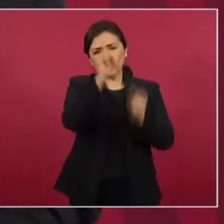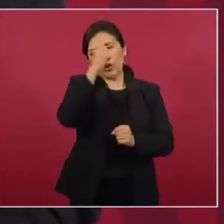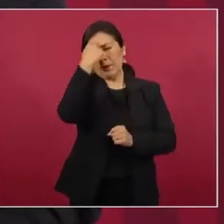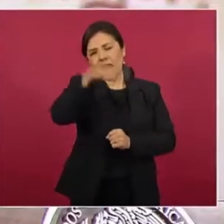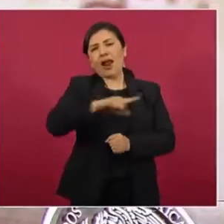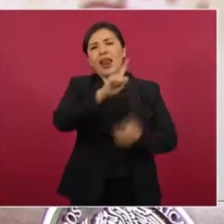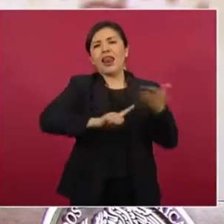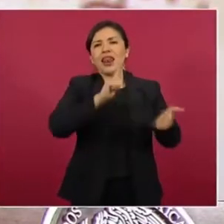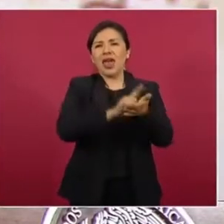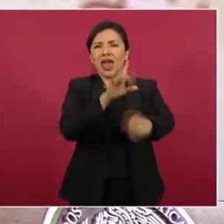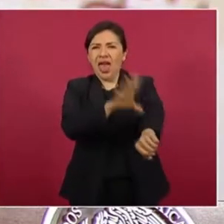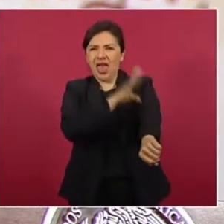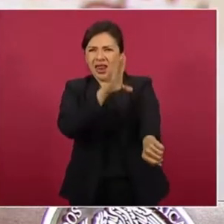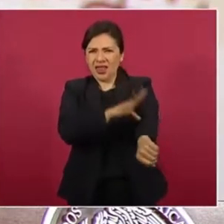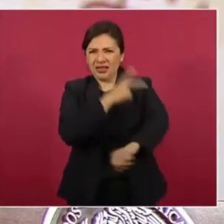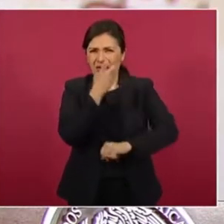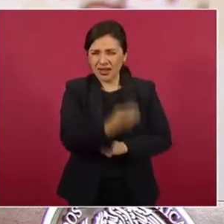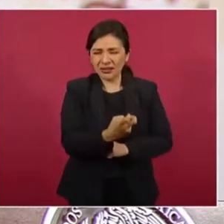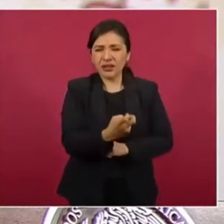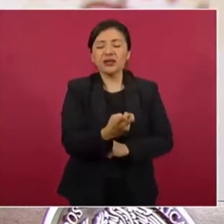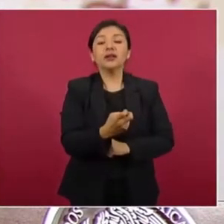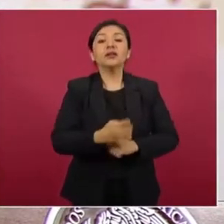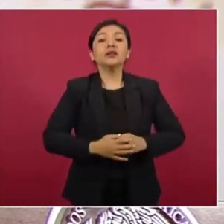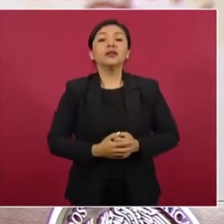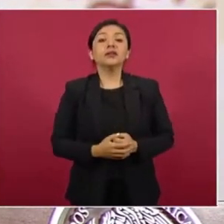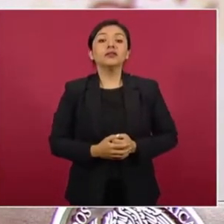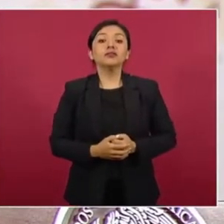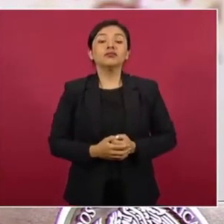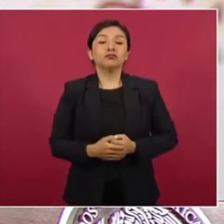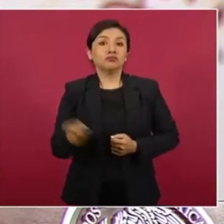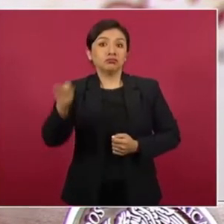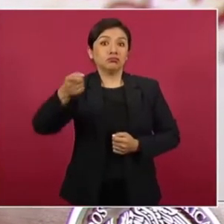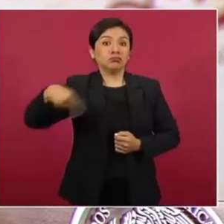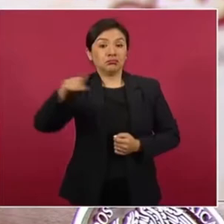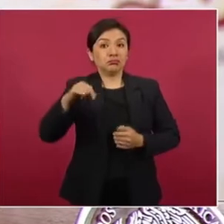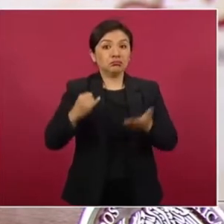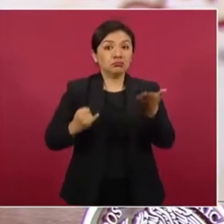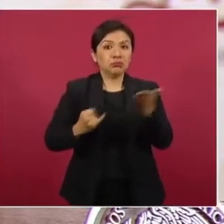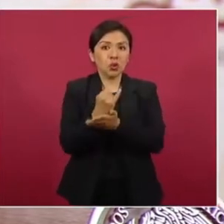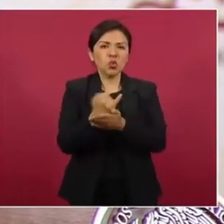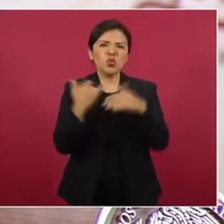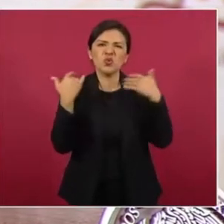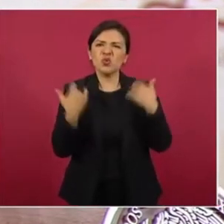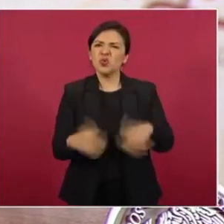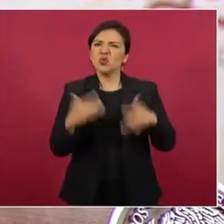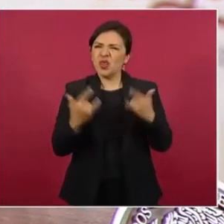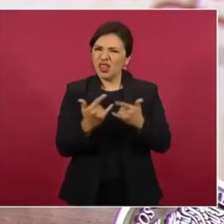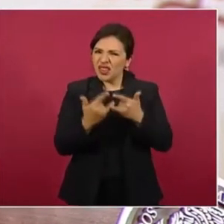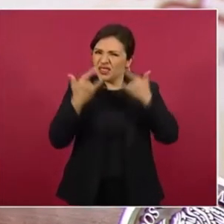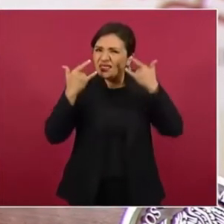fue una decisión histórica,